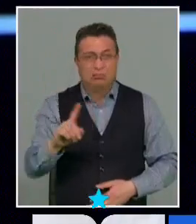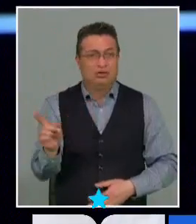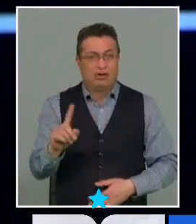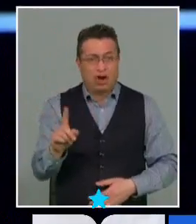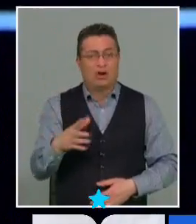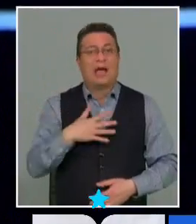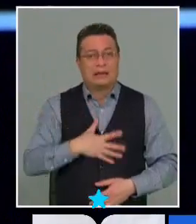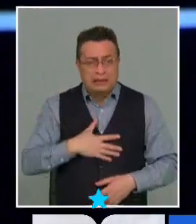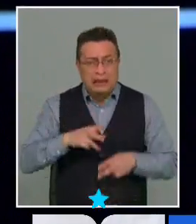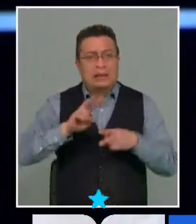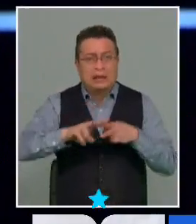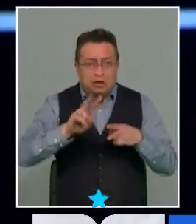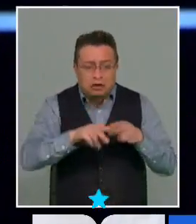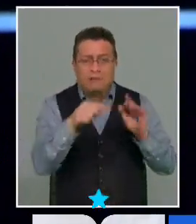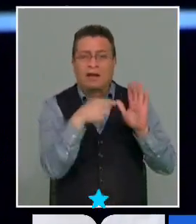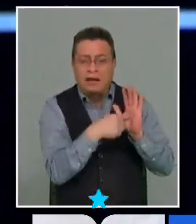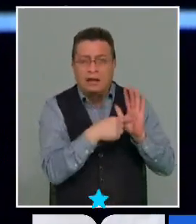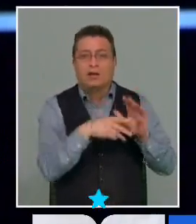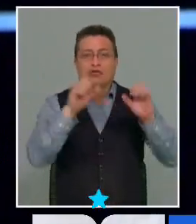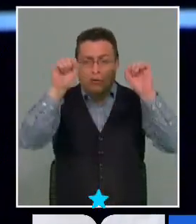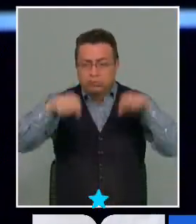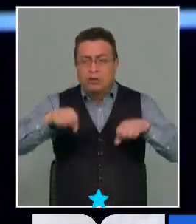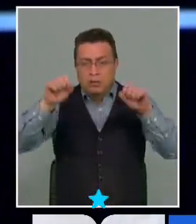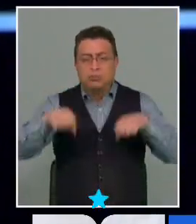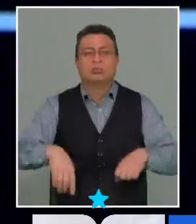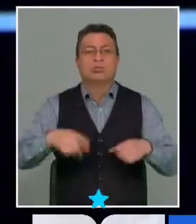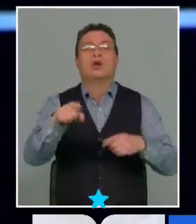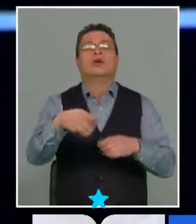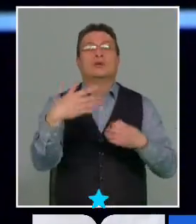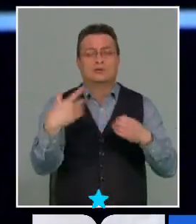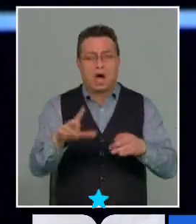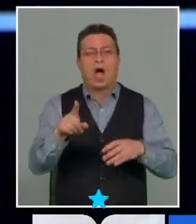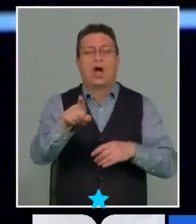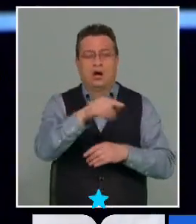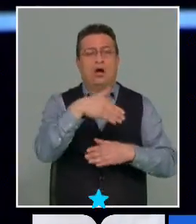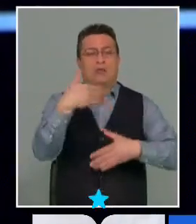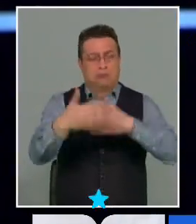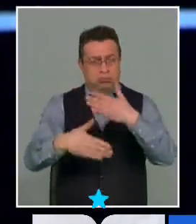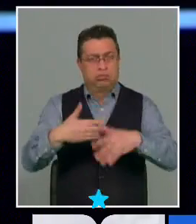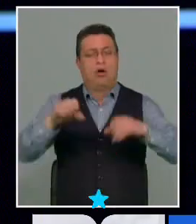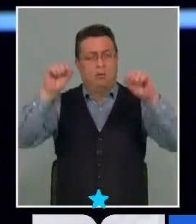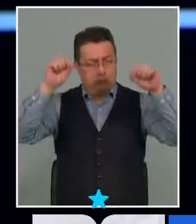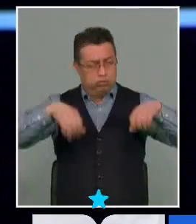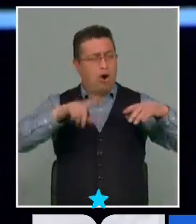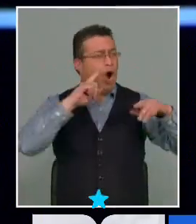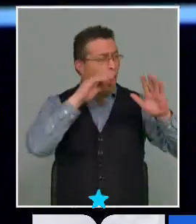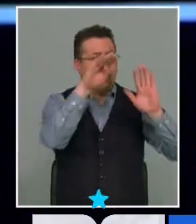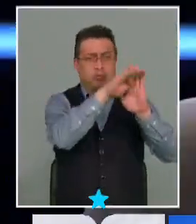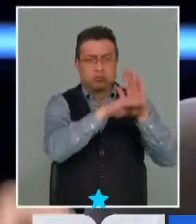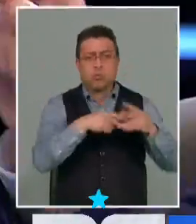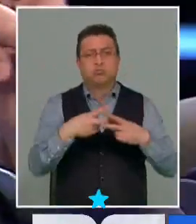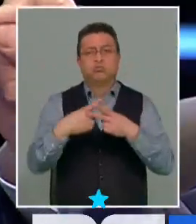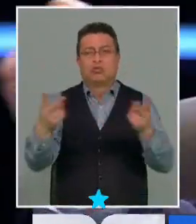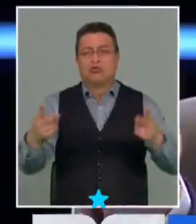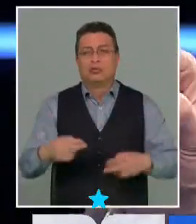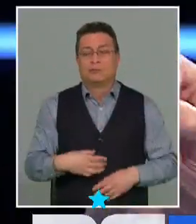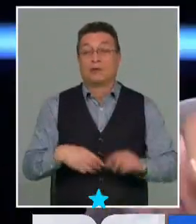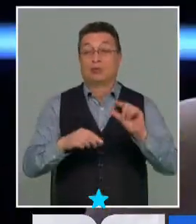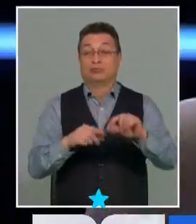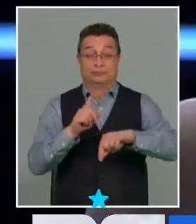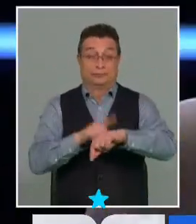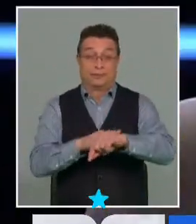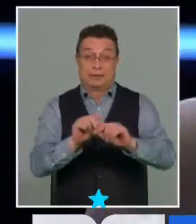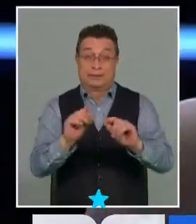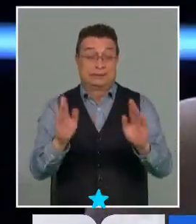quieren que se resuelva el punto y sea razonable institucional bajo un procedimiento establecido público yo creo en un segundo que se nos